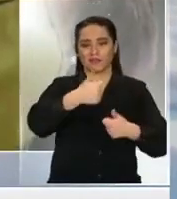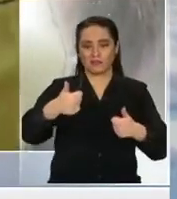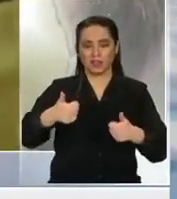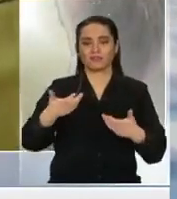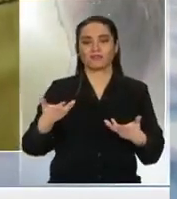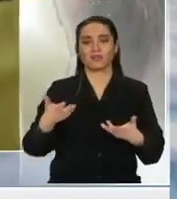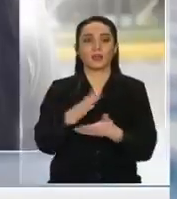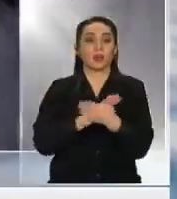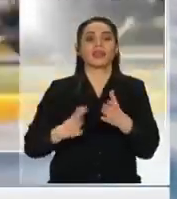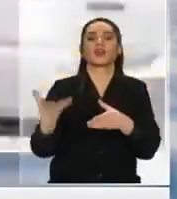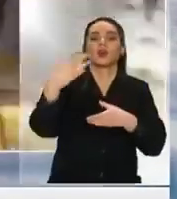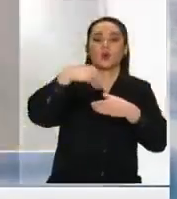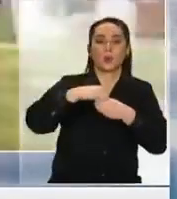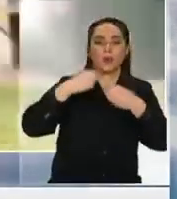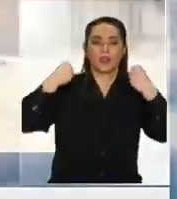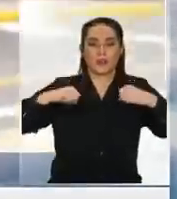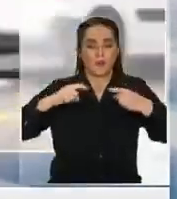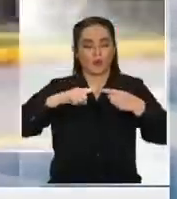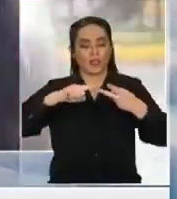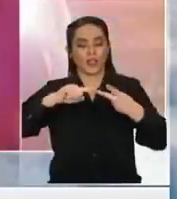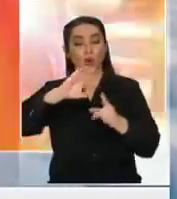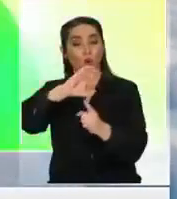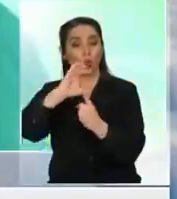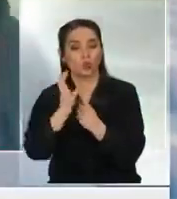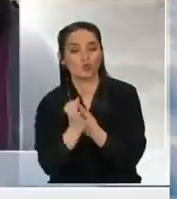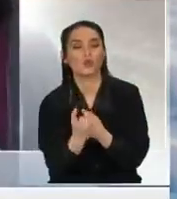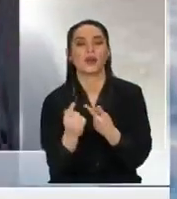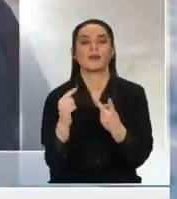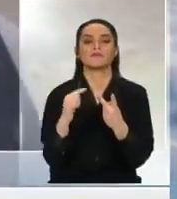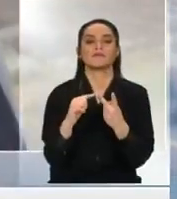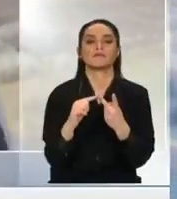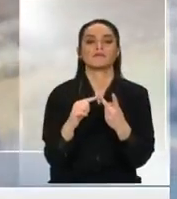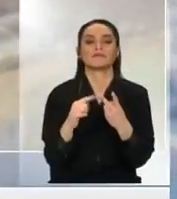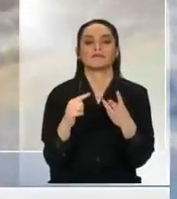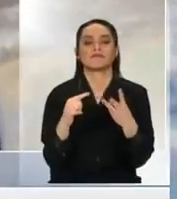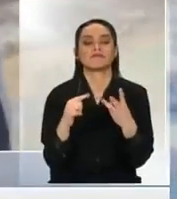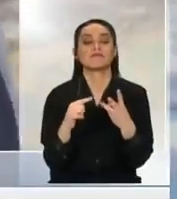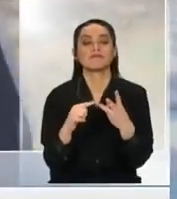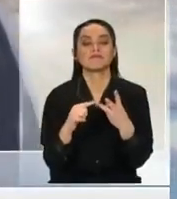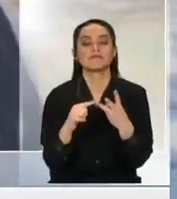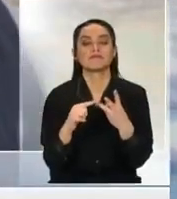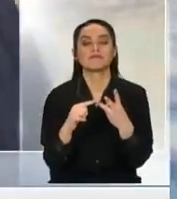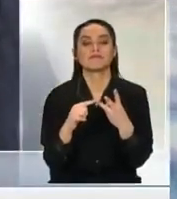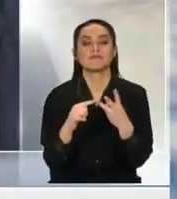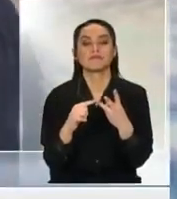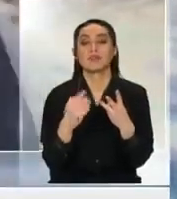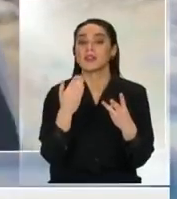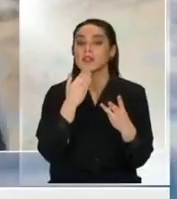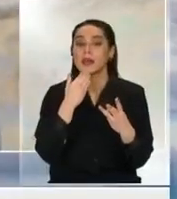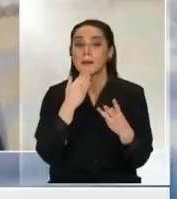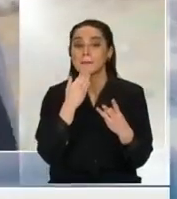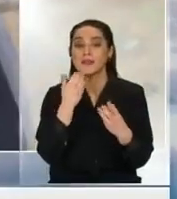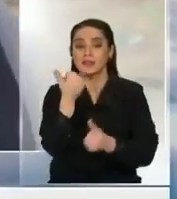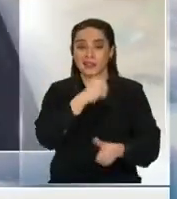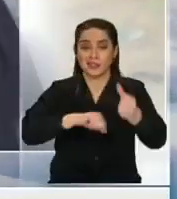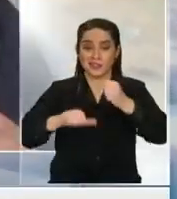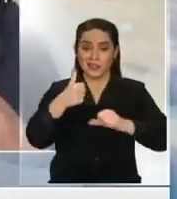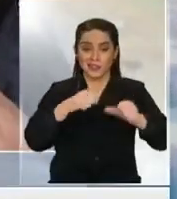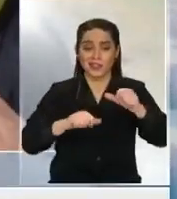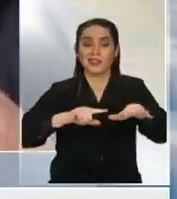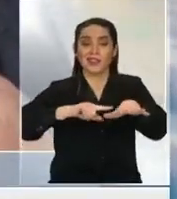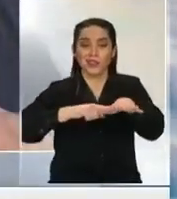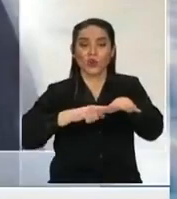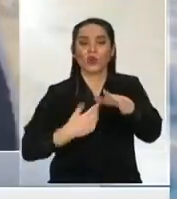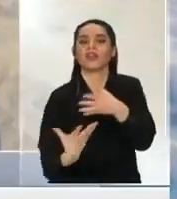incorpore el deporte, que incorpore la cultura, que incorpore además la ciencia y la tecnología como elemento